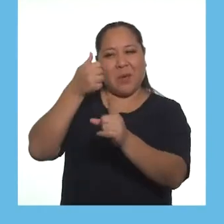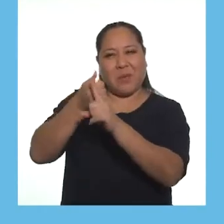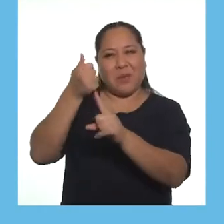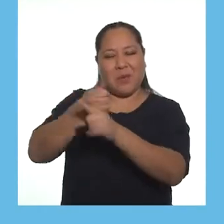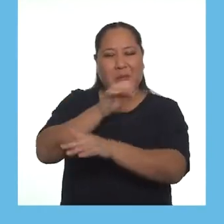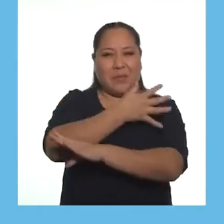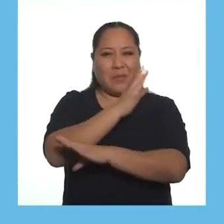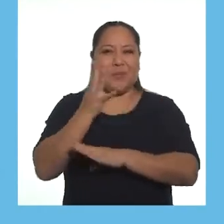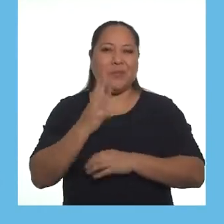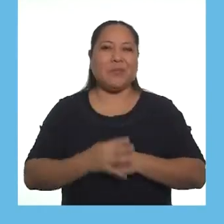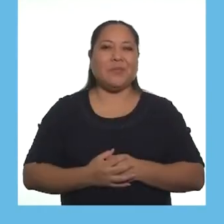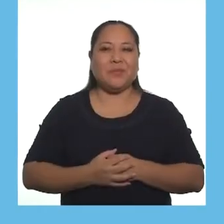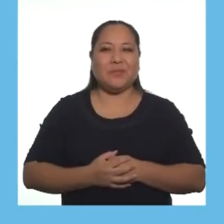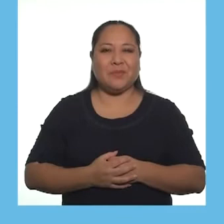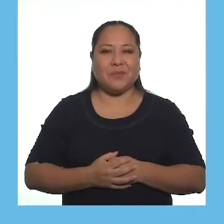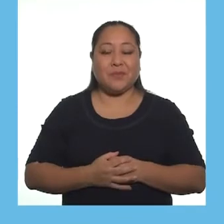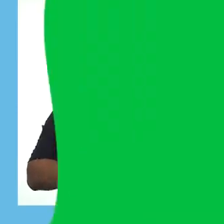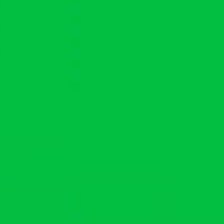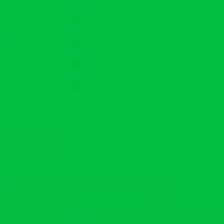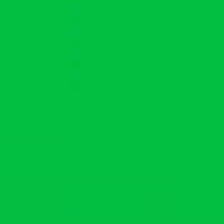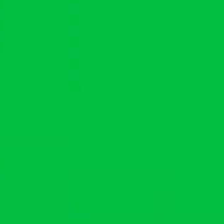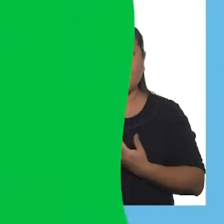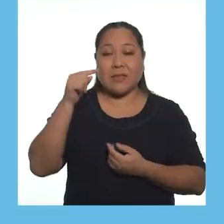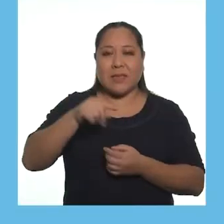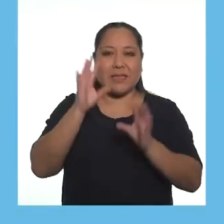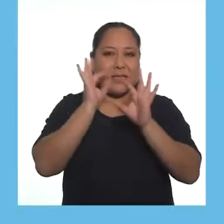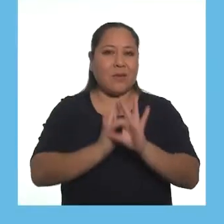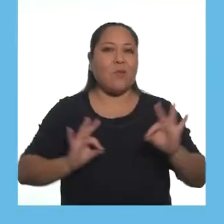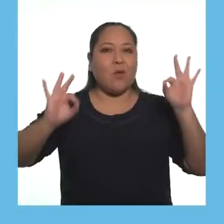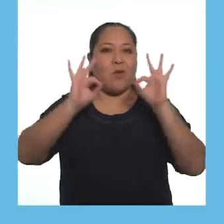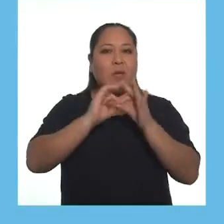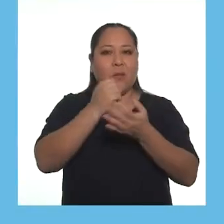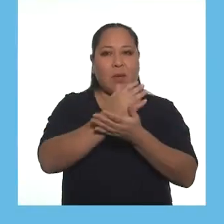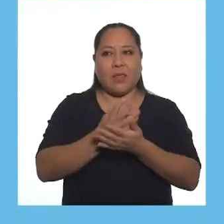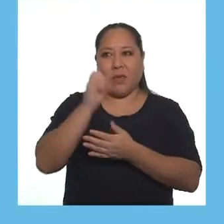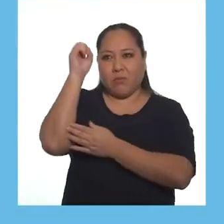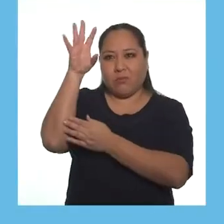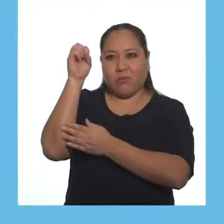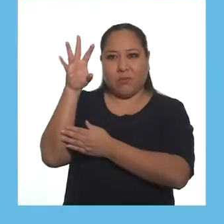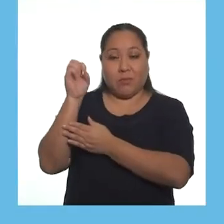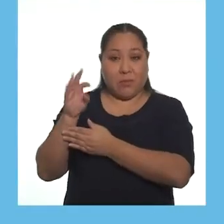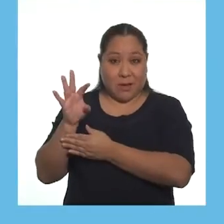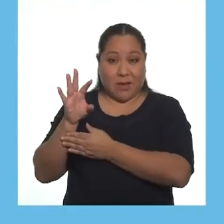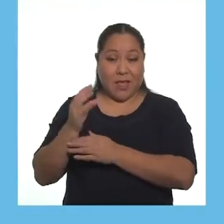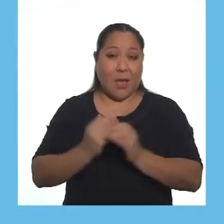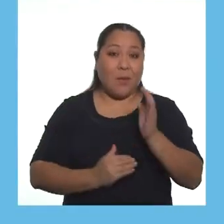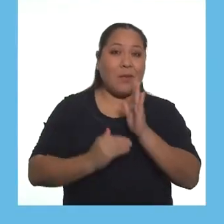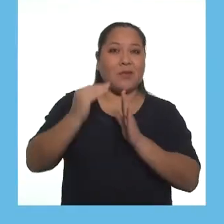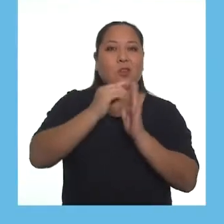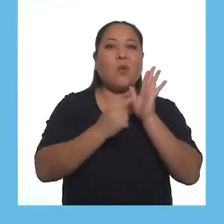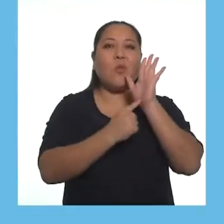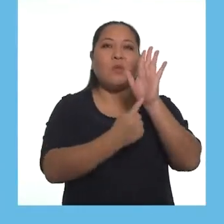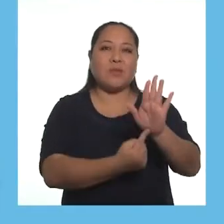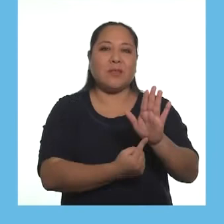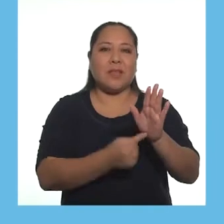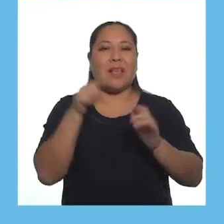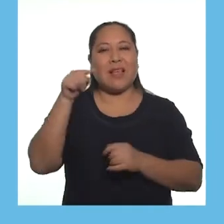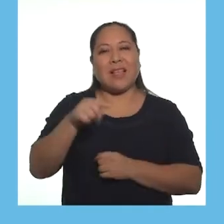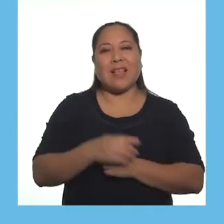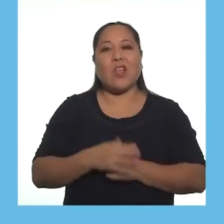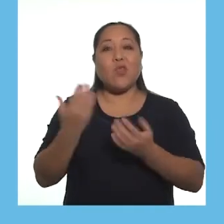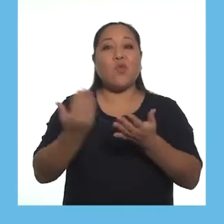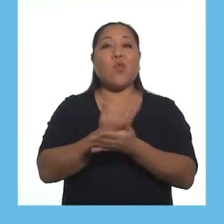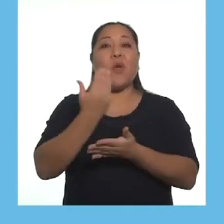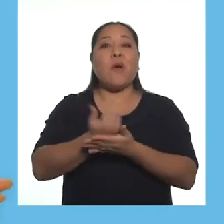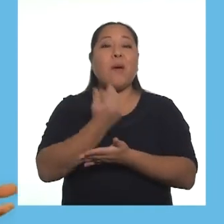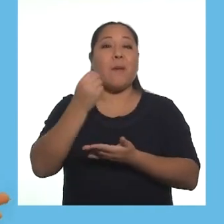representar una danza típica de la selva. Luego de nuestra importante sección del semáforo del progreso, les